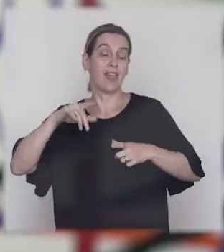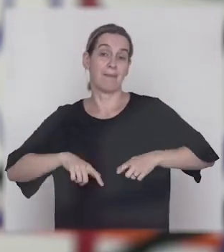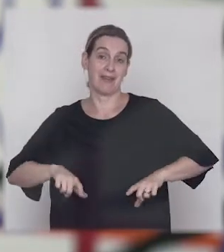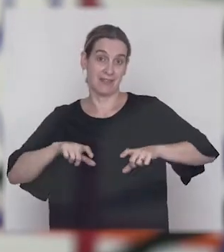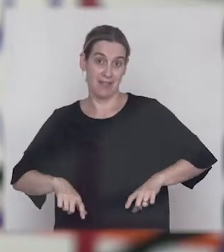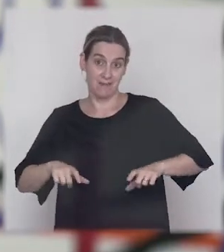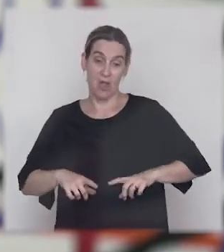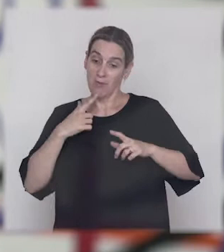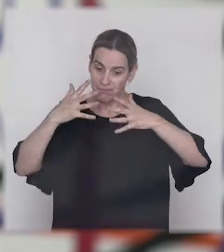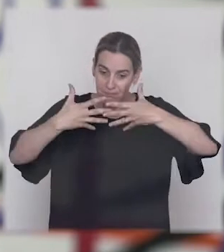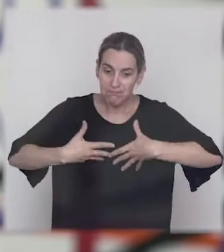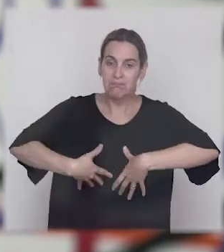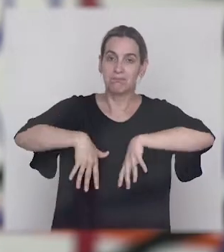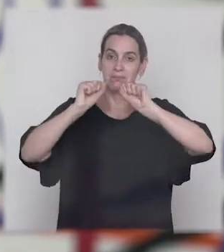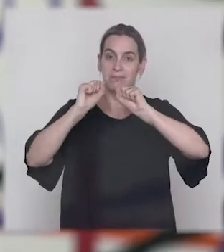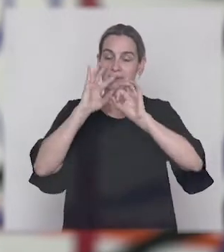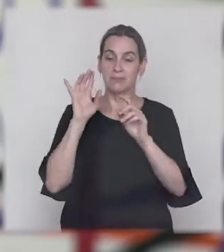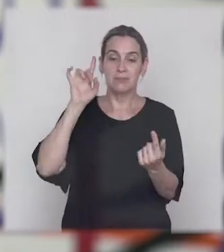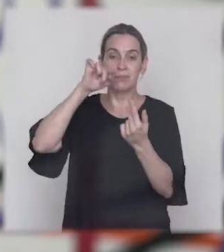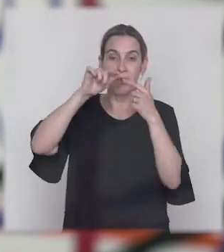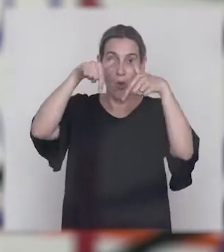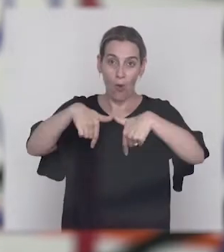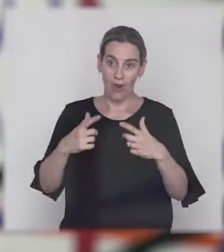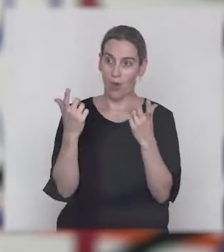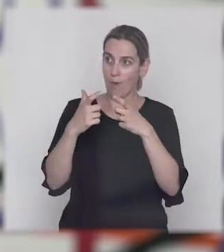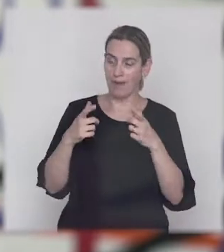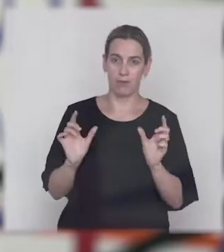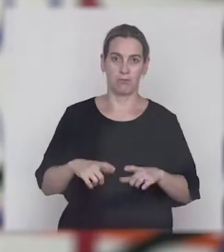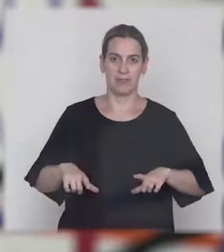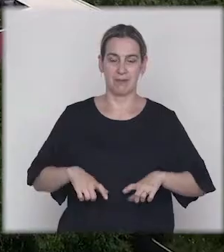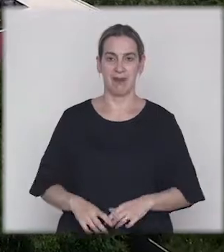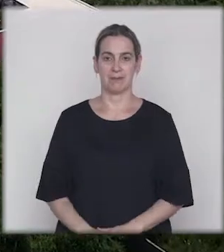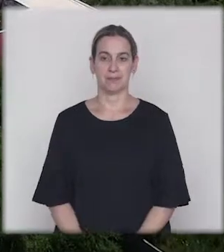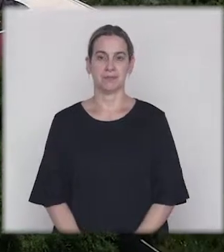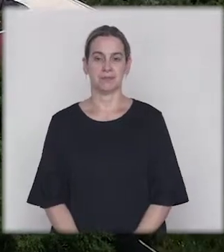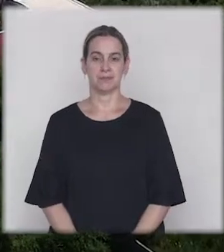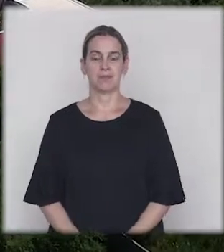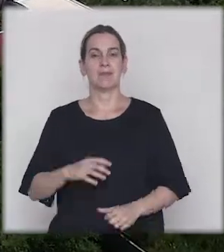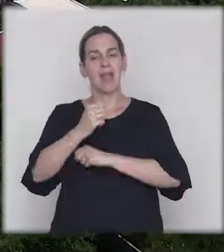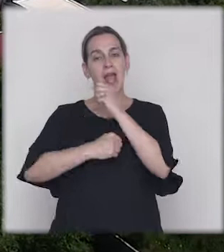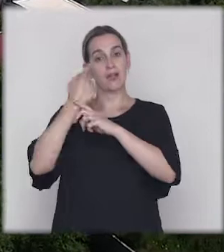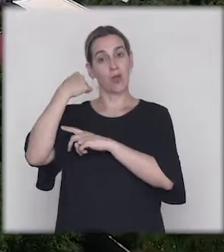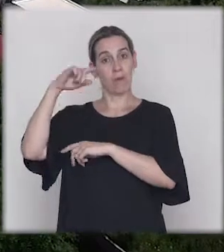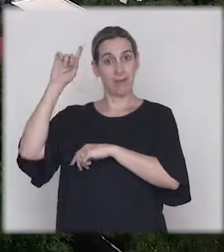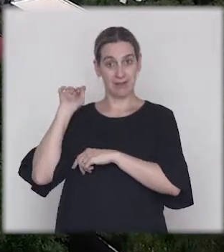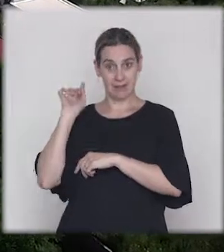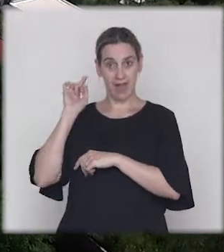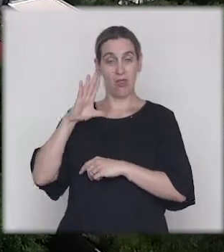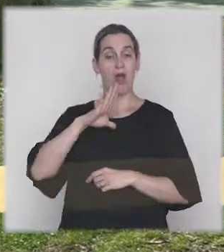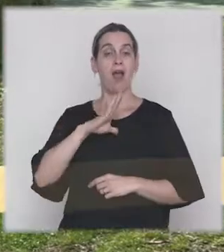municipales, se logró llegar a lo que hoy es el Complejo Municipal Sacudio. El año pasado